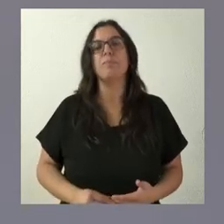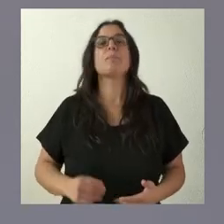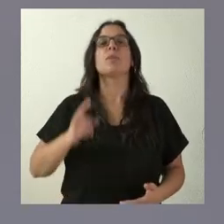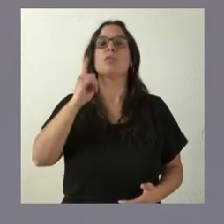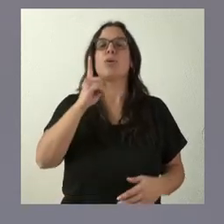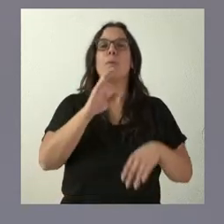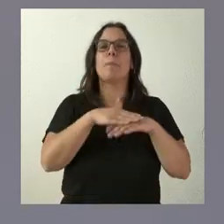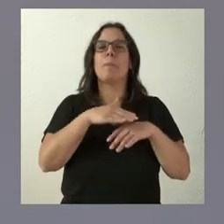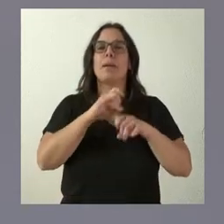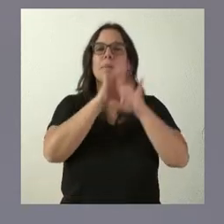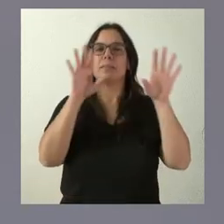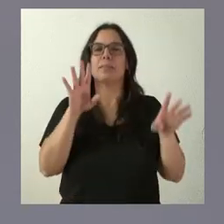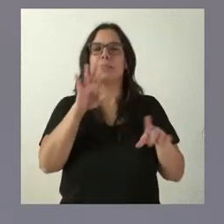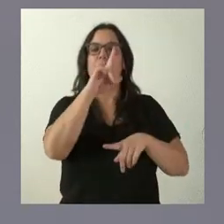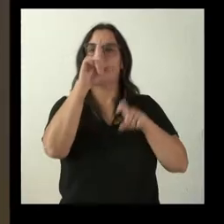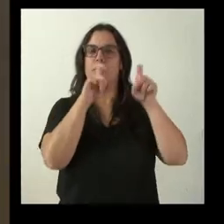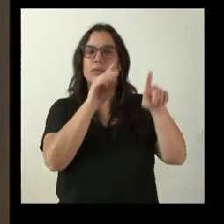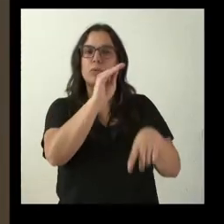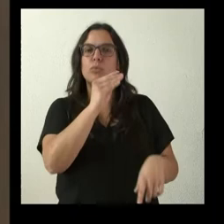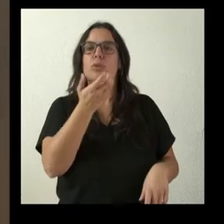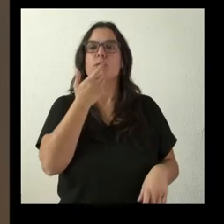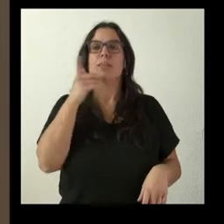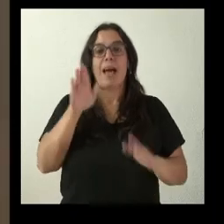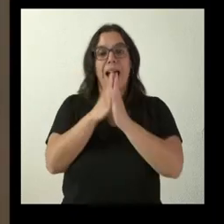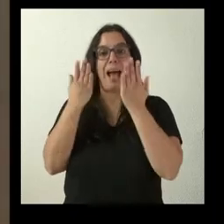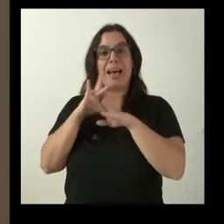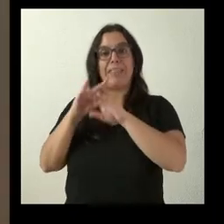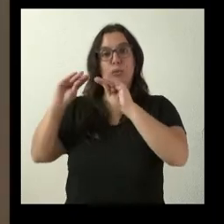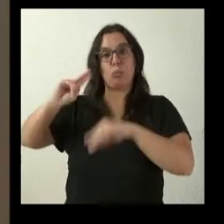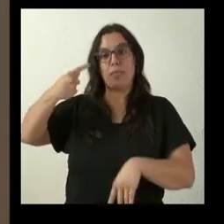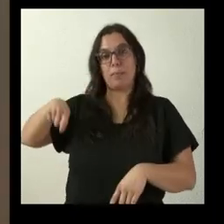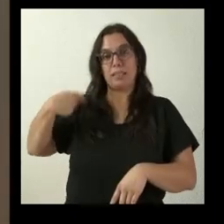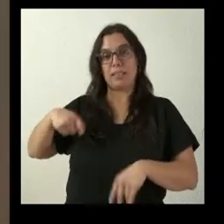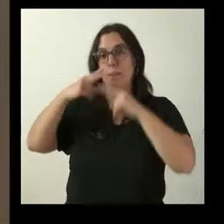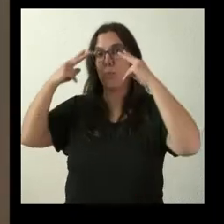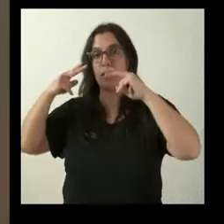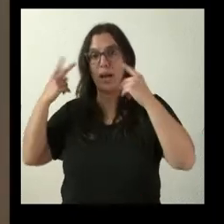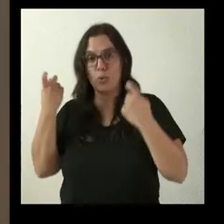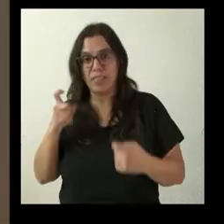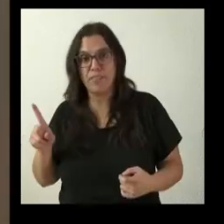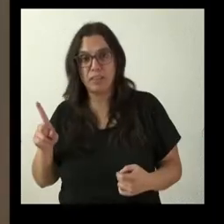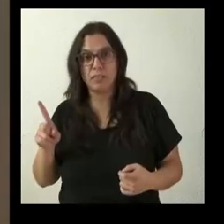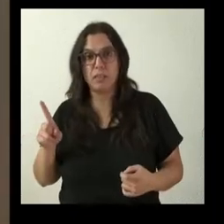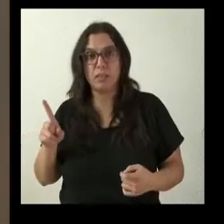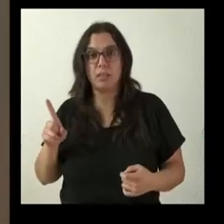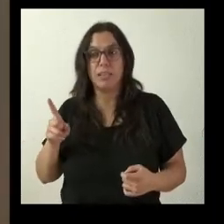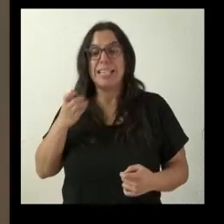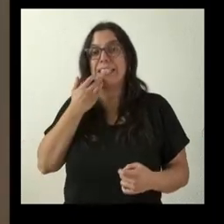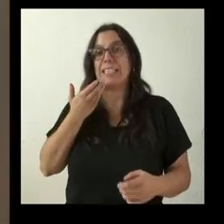matizar. Mi pregunta es entonces si la Junta no tiene que publicitar esta agenda del vicepresidente si él acude como miembro de la Junta.